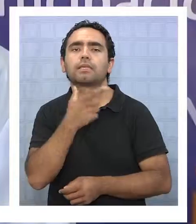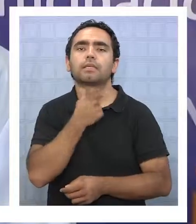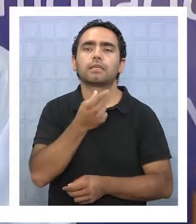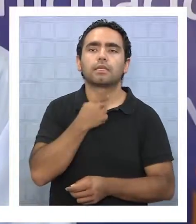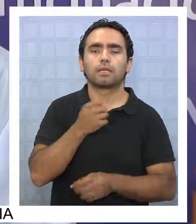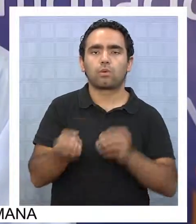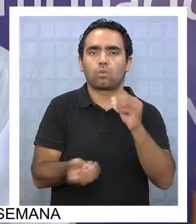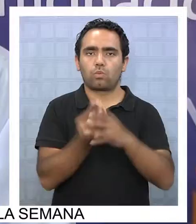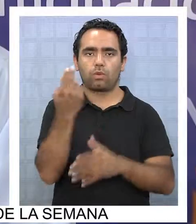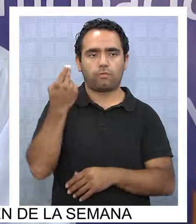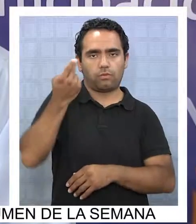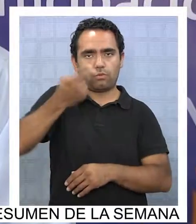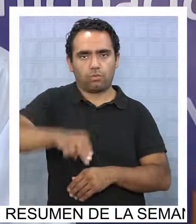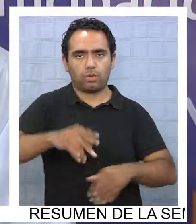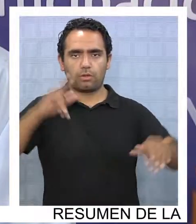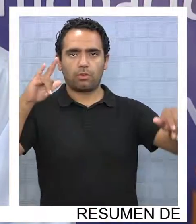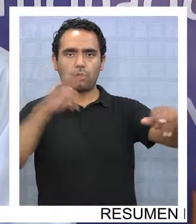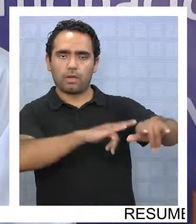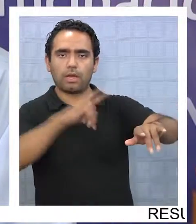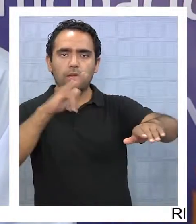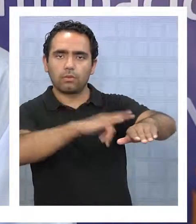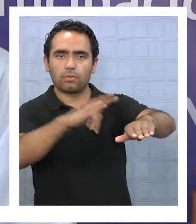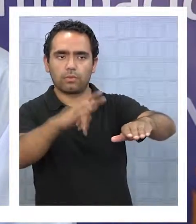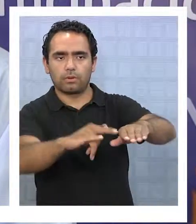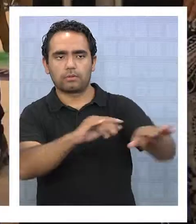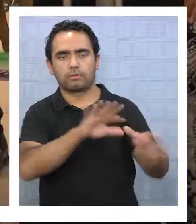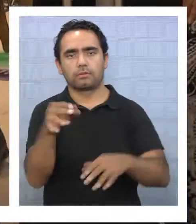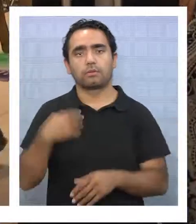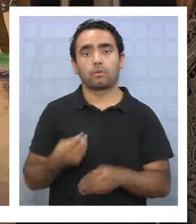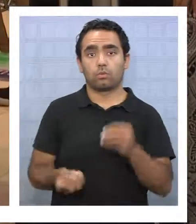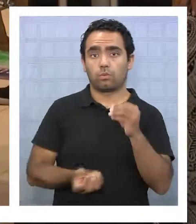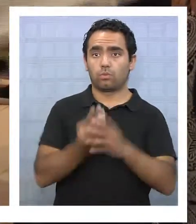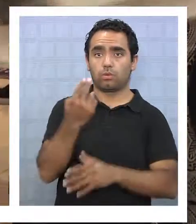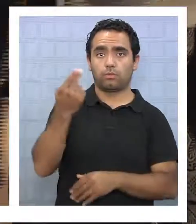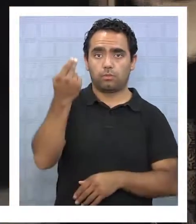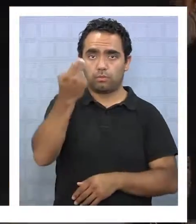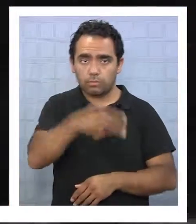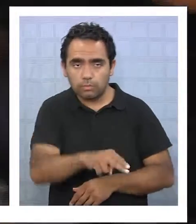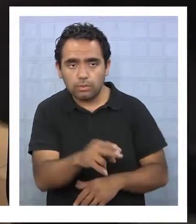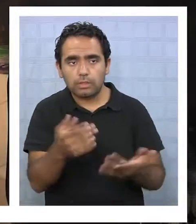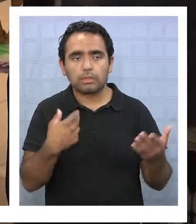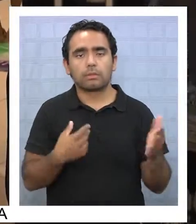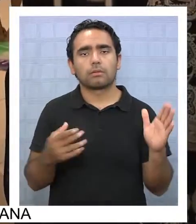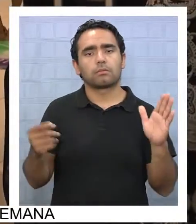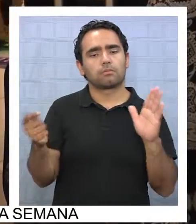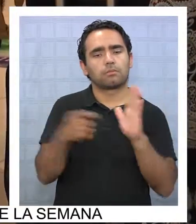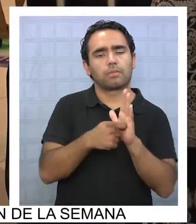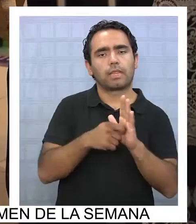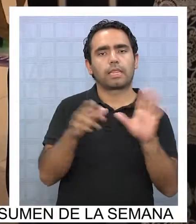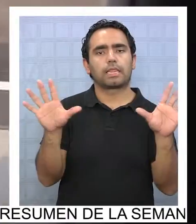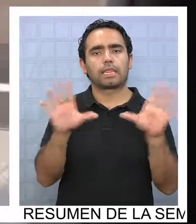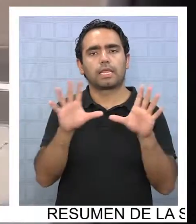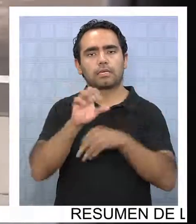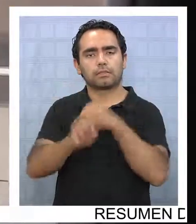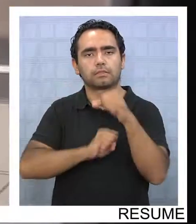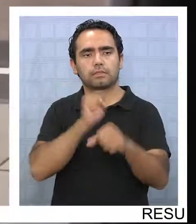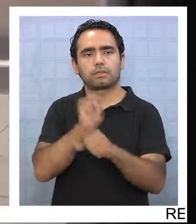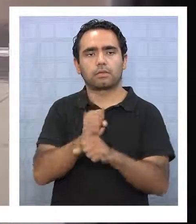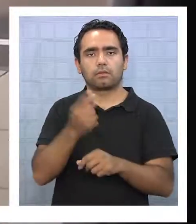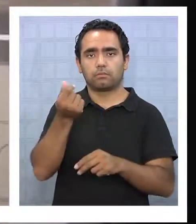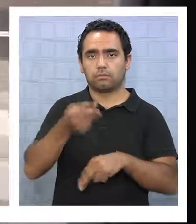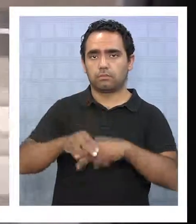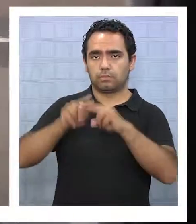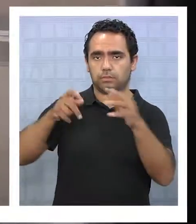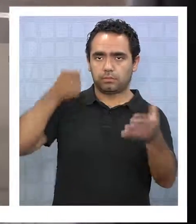la nueva licitación de concesión del aeropuerto de Aguaracena. La nueva concesión por un plazo superior a 10 años significaría una